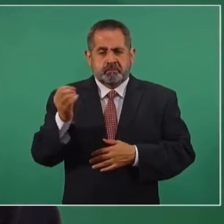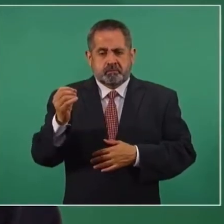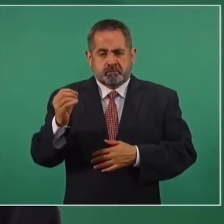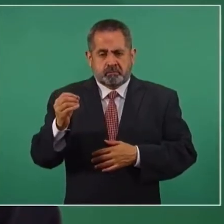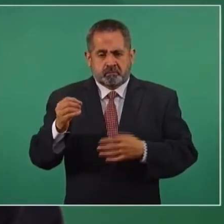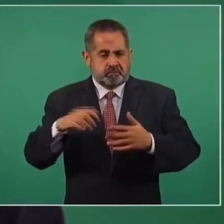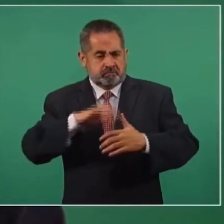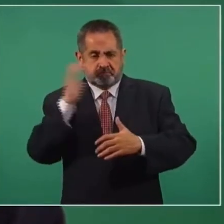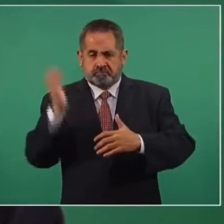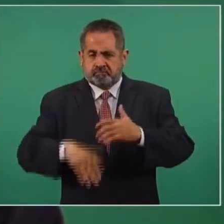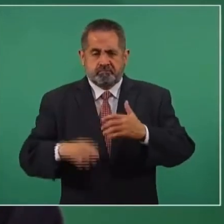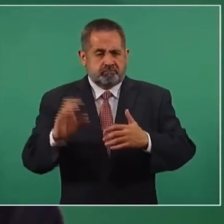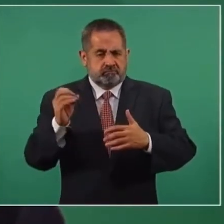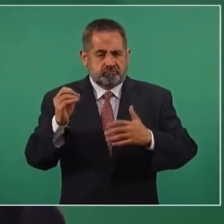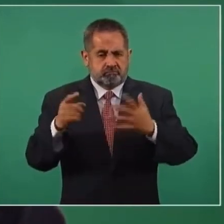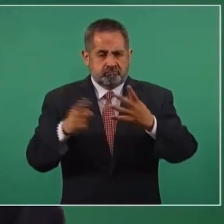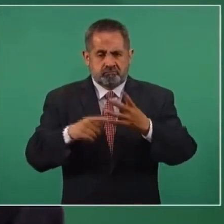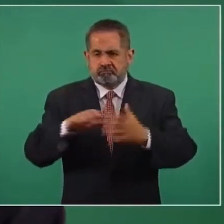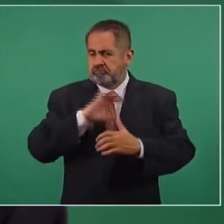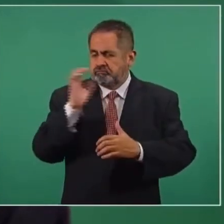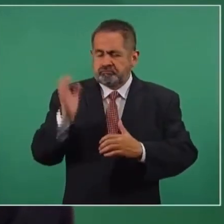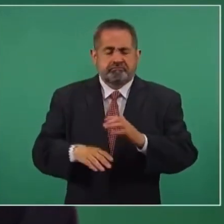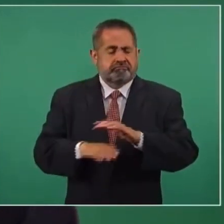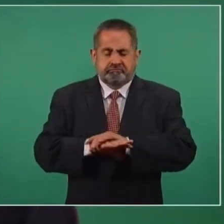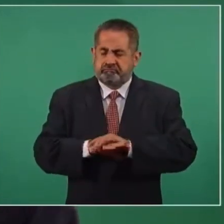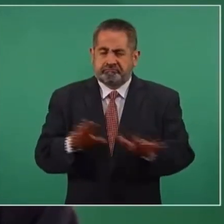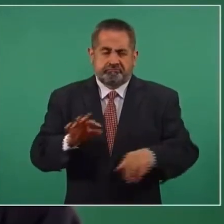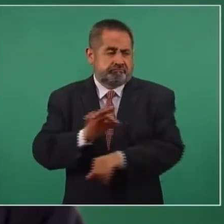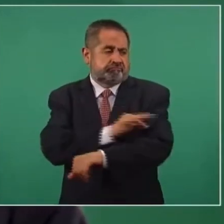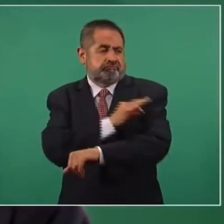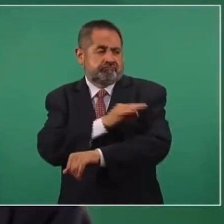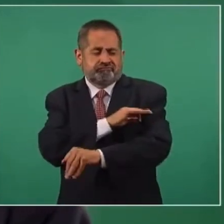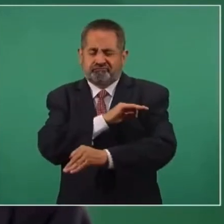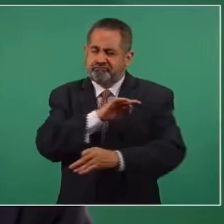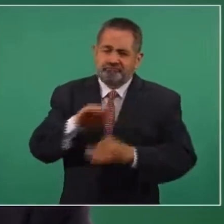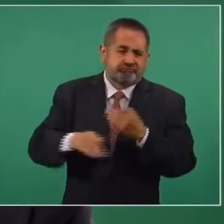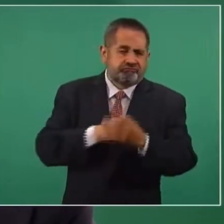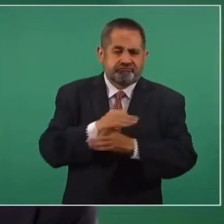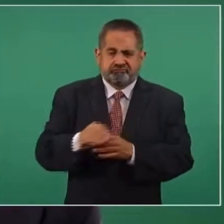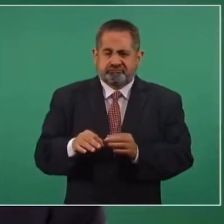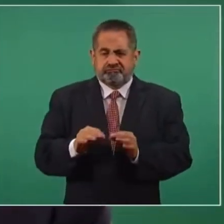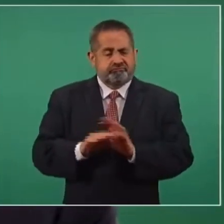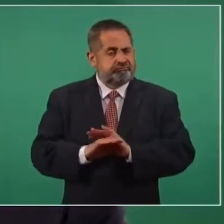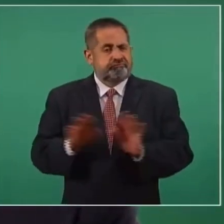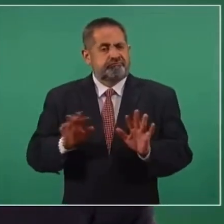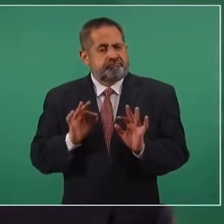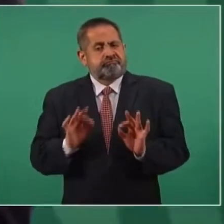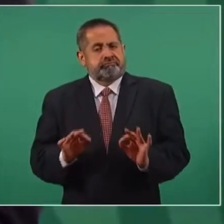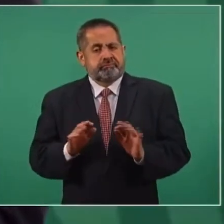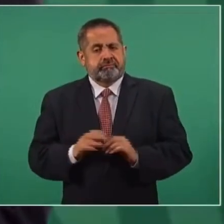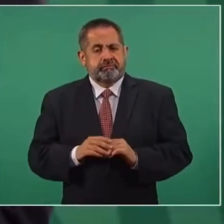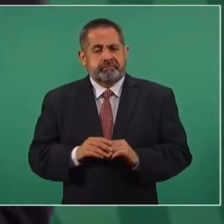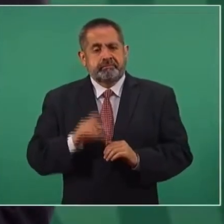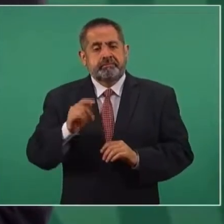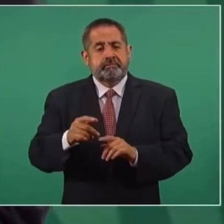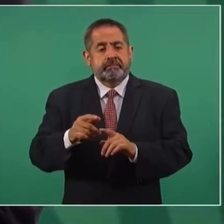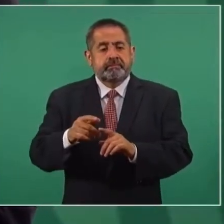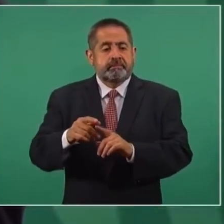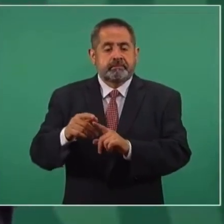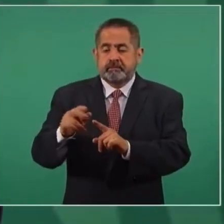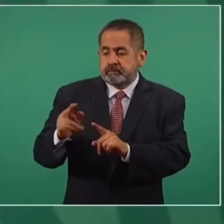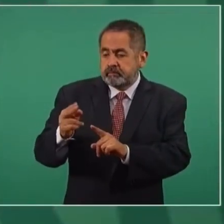Toda la vacunación, de modo que antes de que llegue el invierno